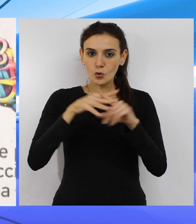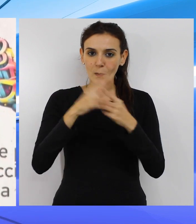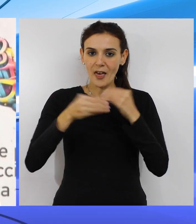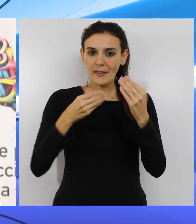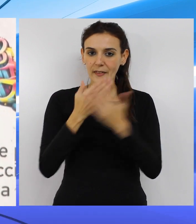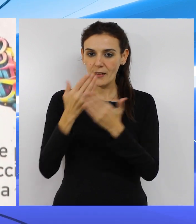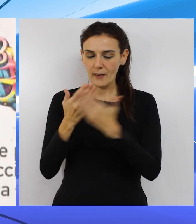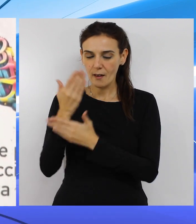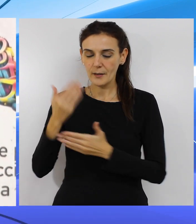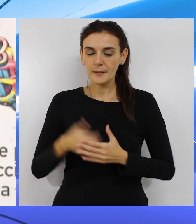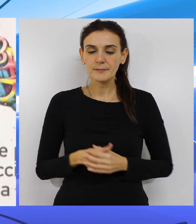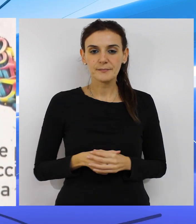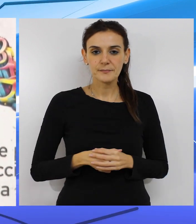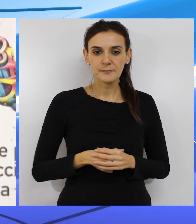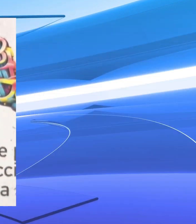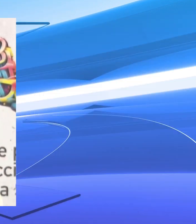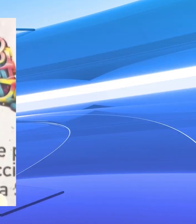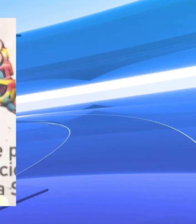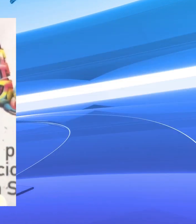diariamente.